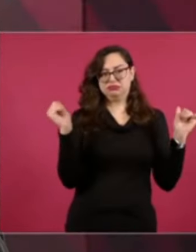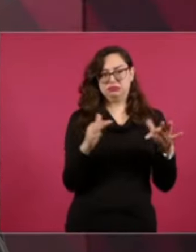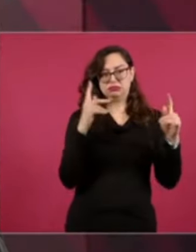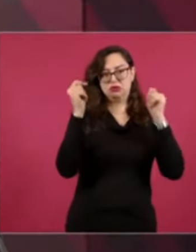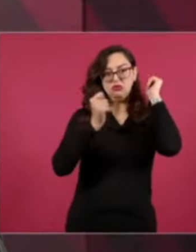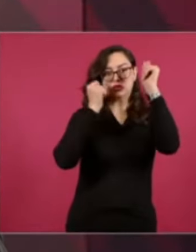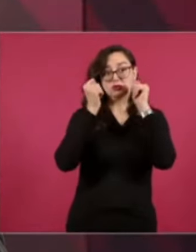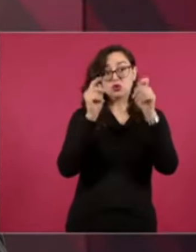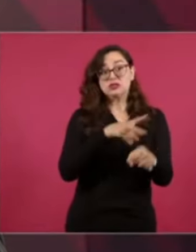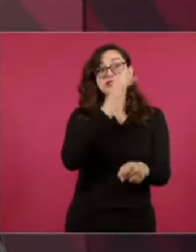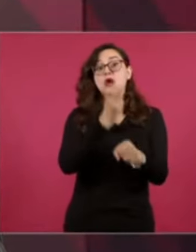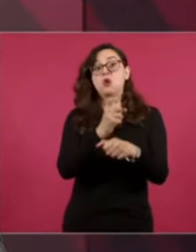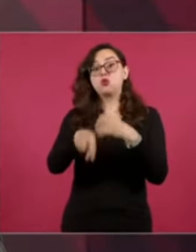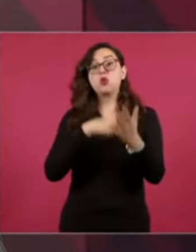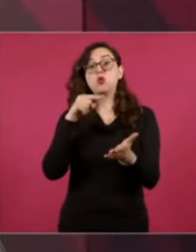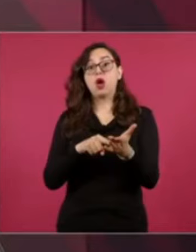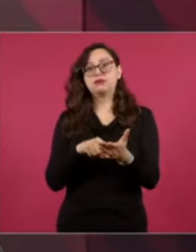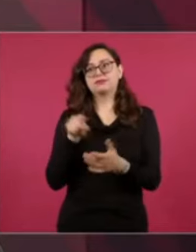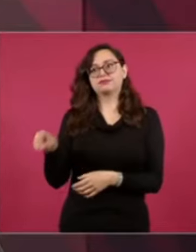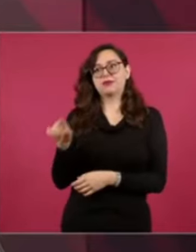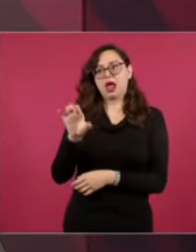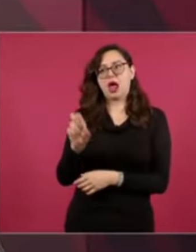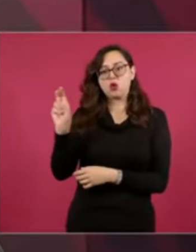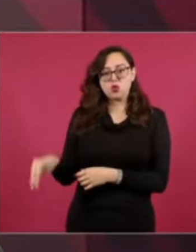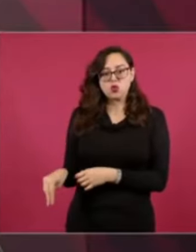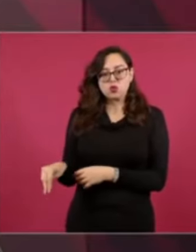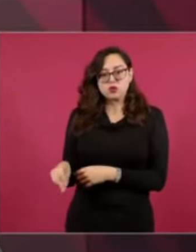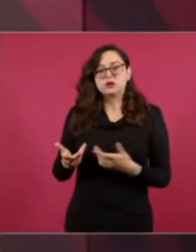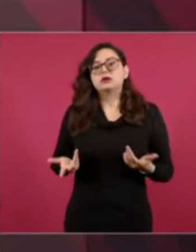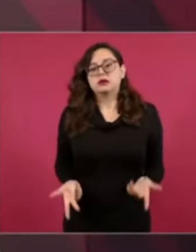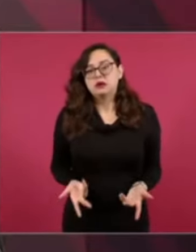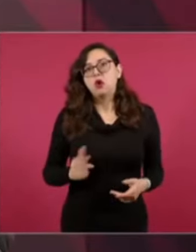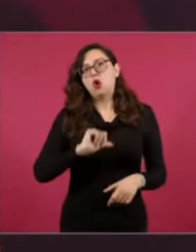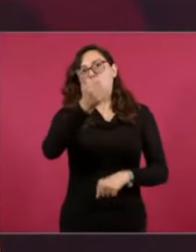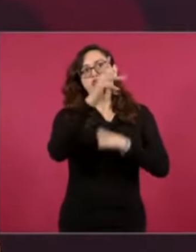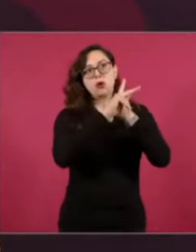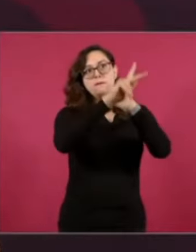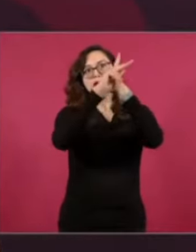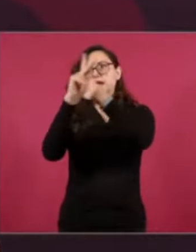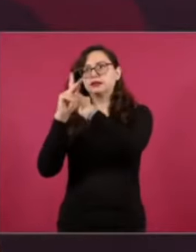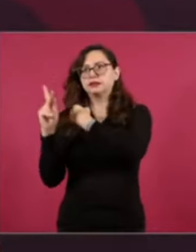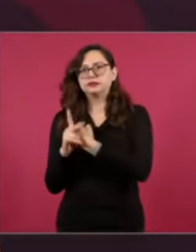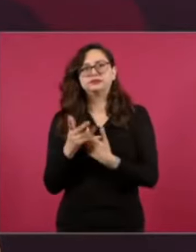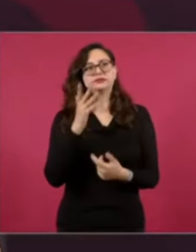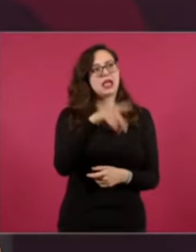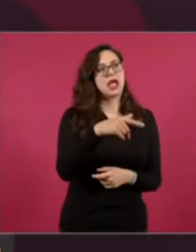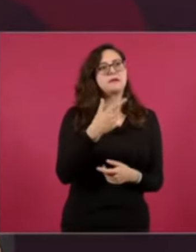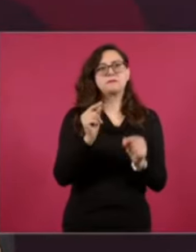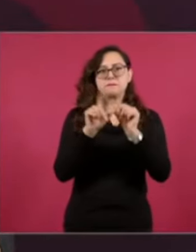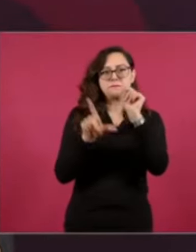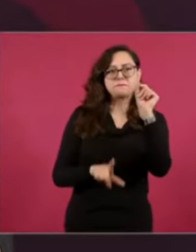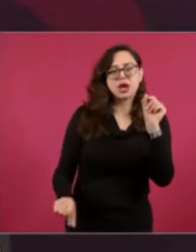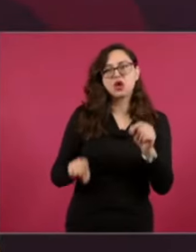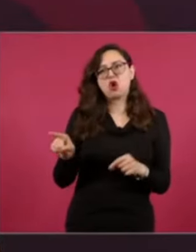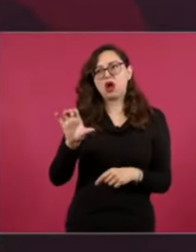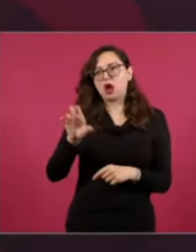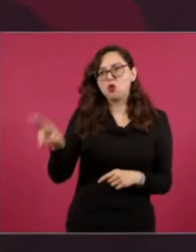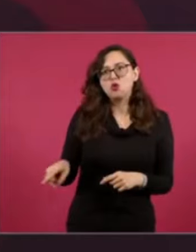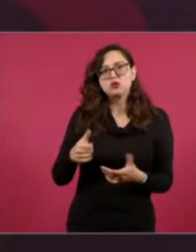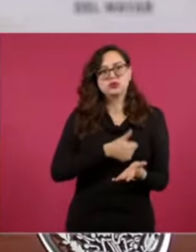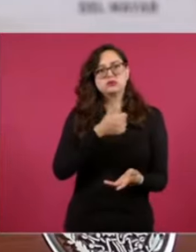Habla uno. Cuando va al extranjero. De México. Y mencionan. Cancún.